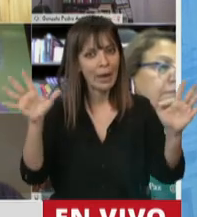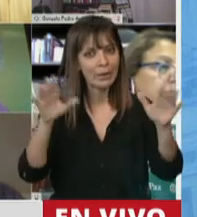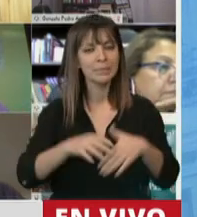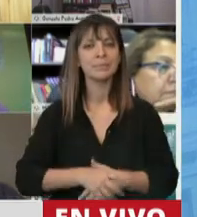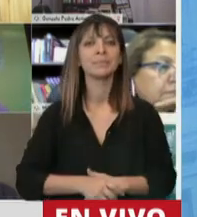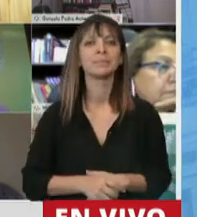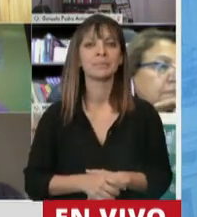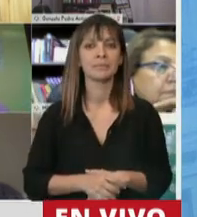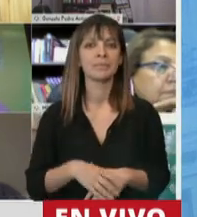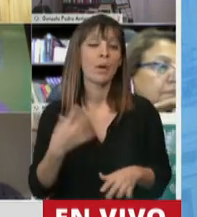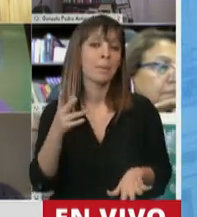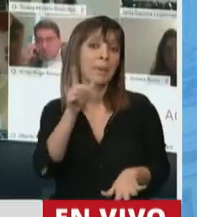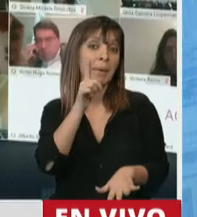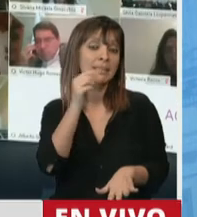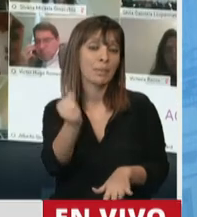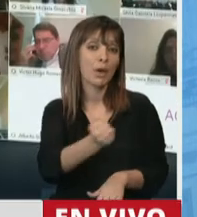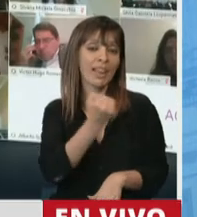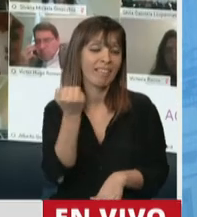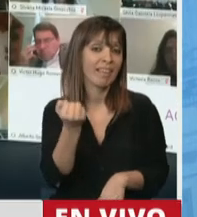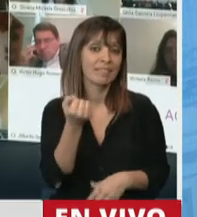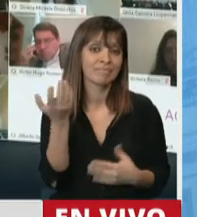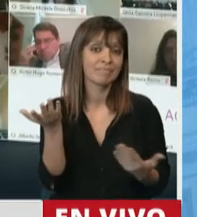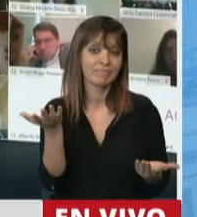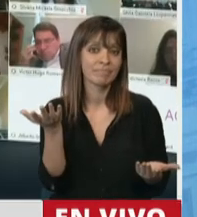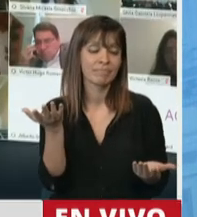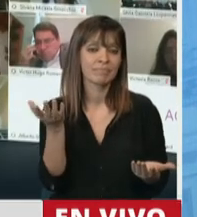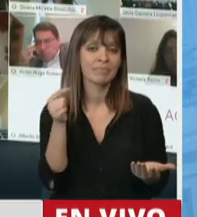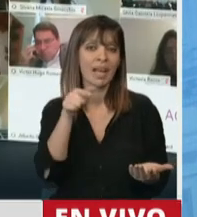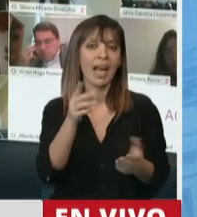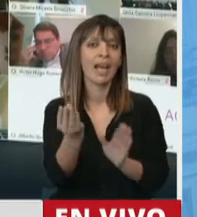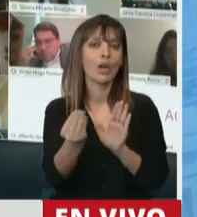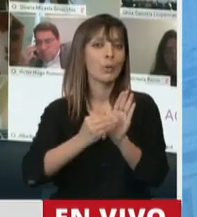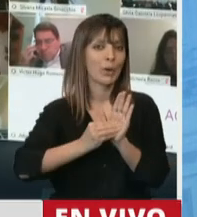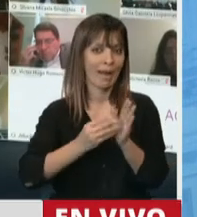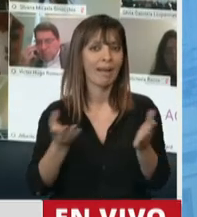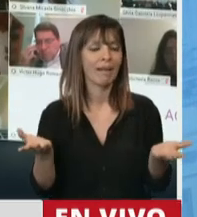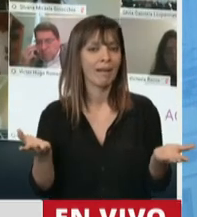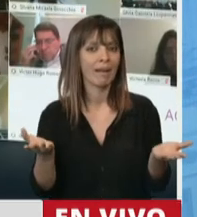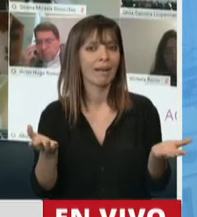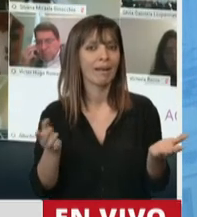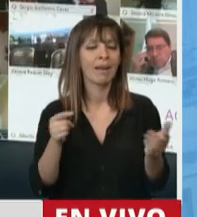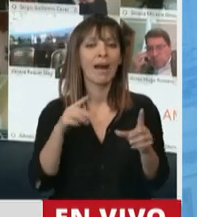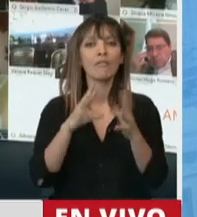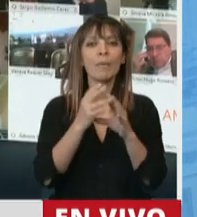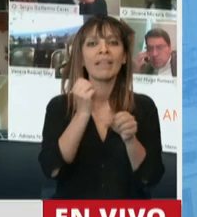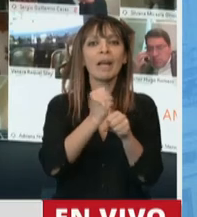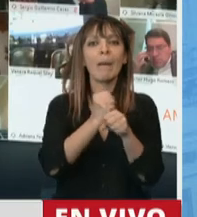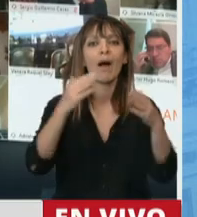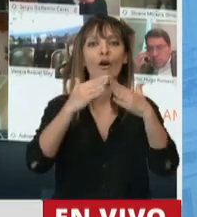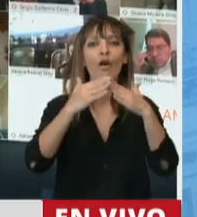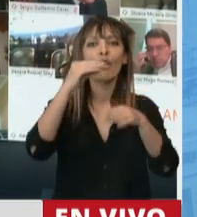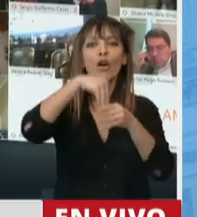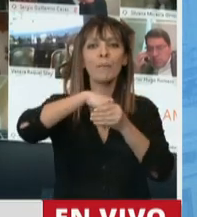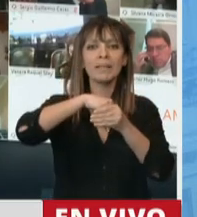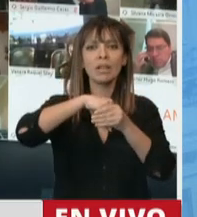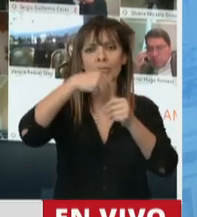parece importante que en esto incorporar decididamente al trabajo doméstico en toda